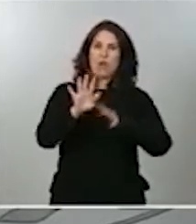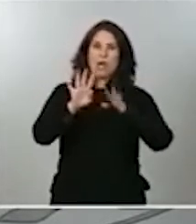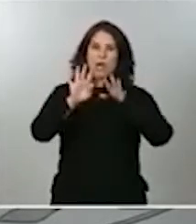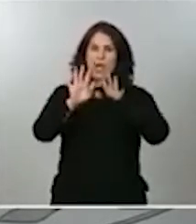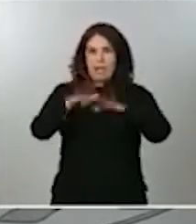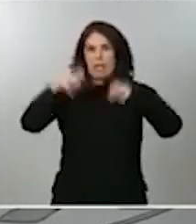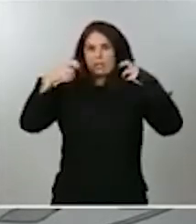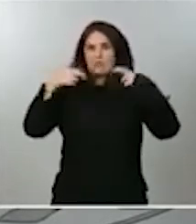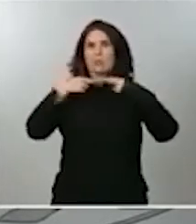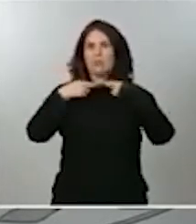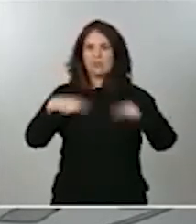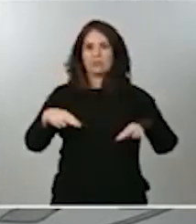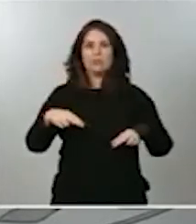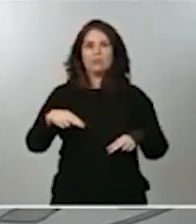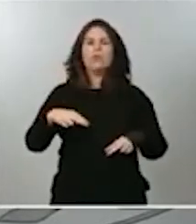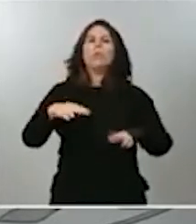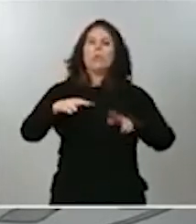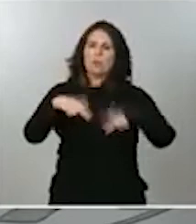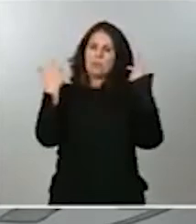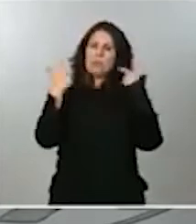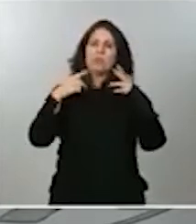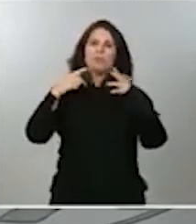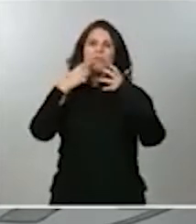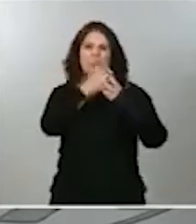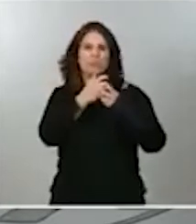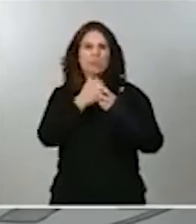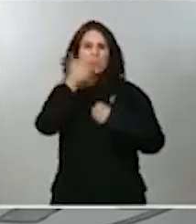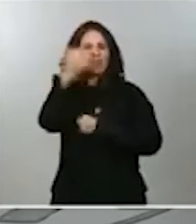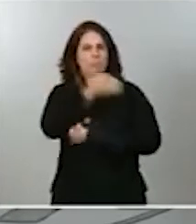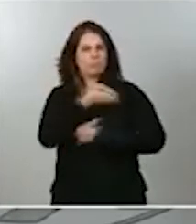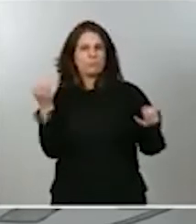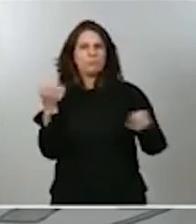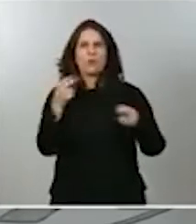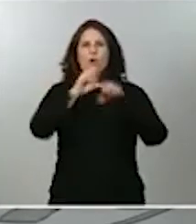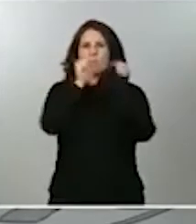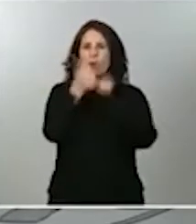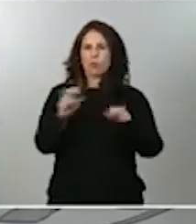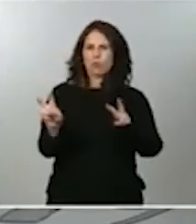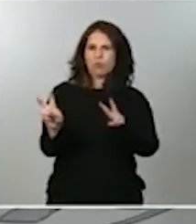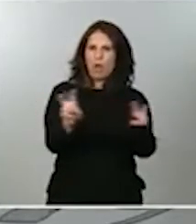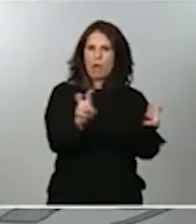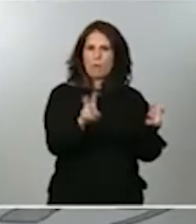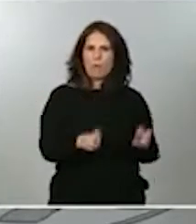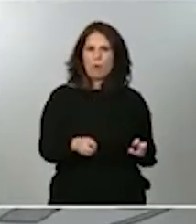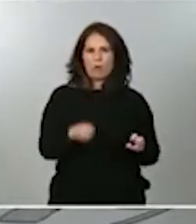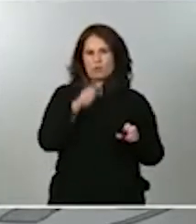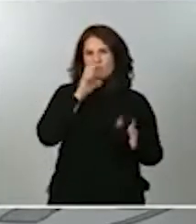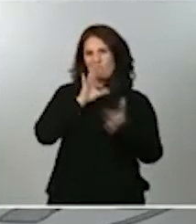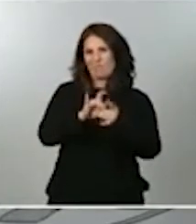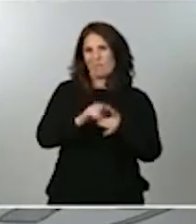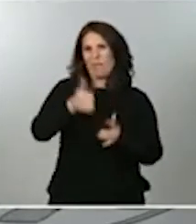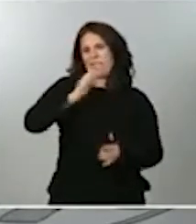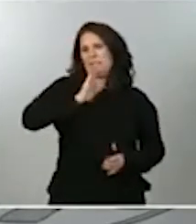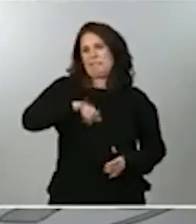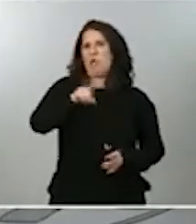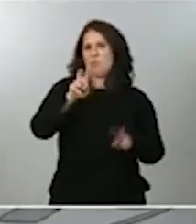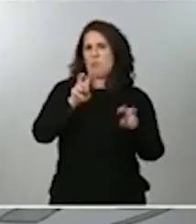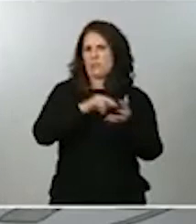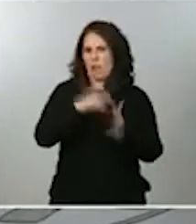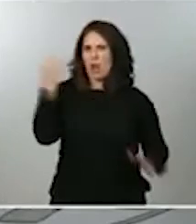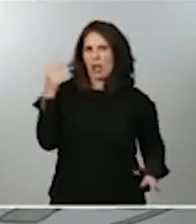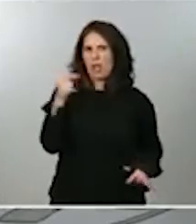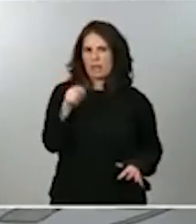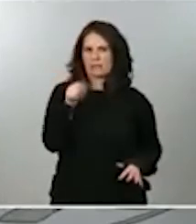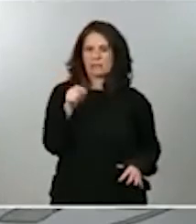mejor manera, con nuevos modos, con fórmulas de fraude que se asocian a las nuevas tecnologías, mucho más eficazmente, esa